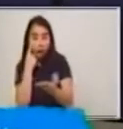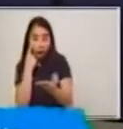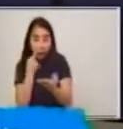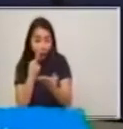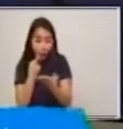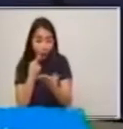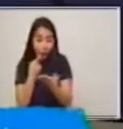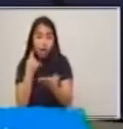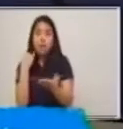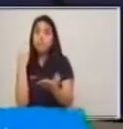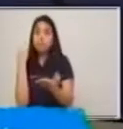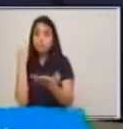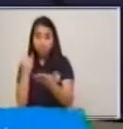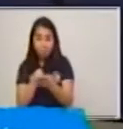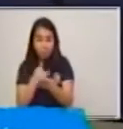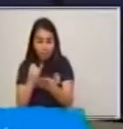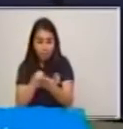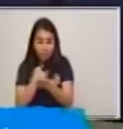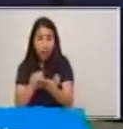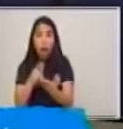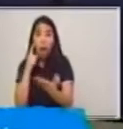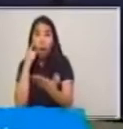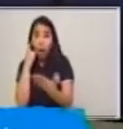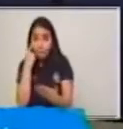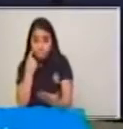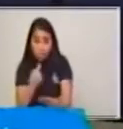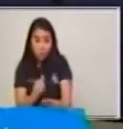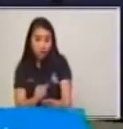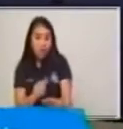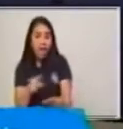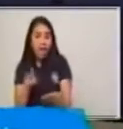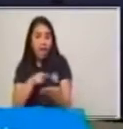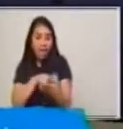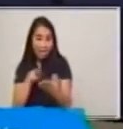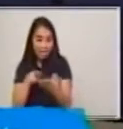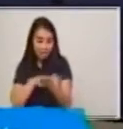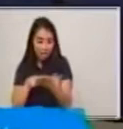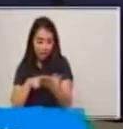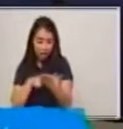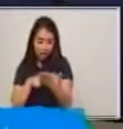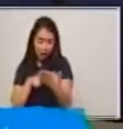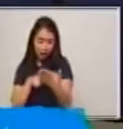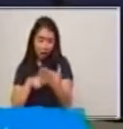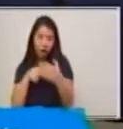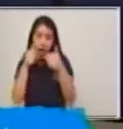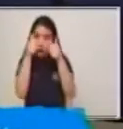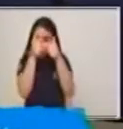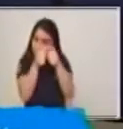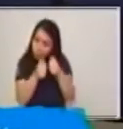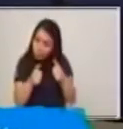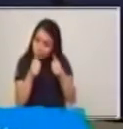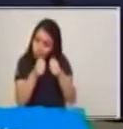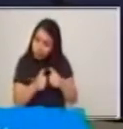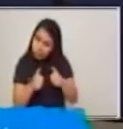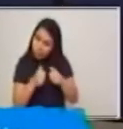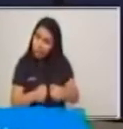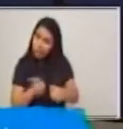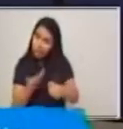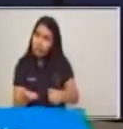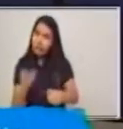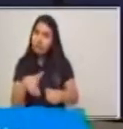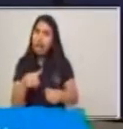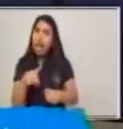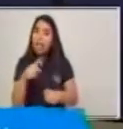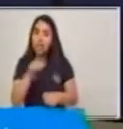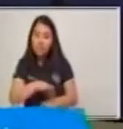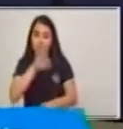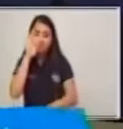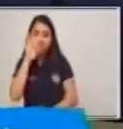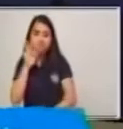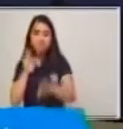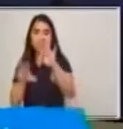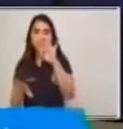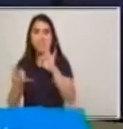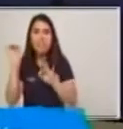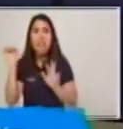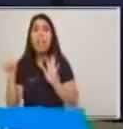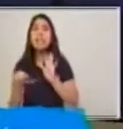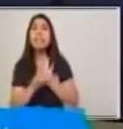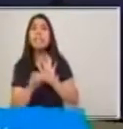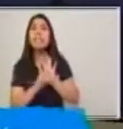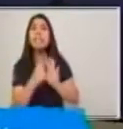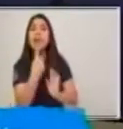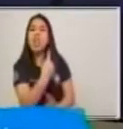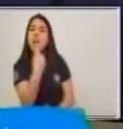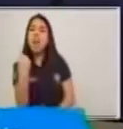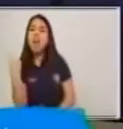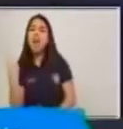Leemos, luego analizamos y luego identificamos cada elemento. ¿Verdad? Papá y